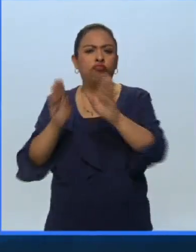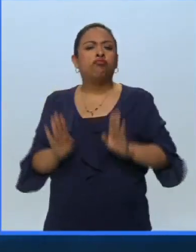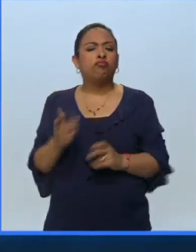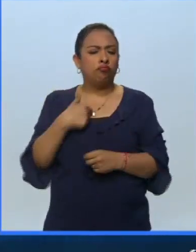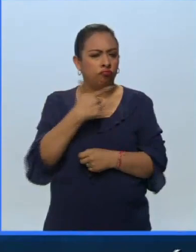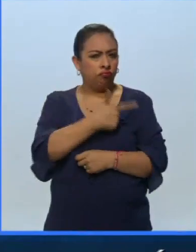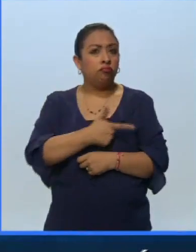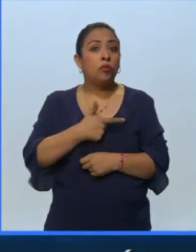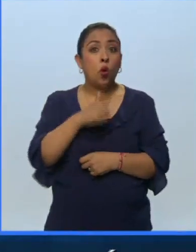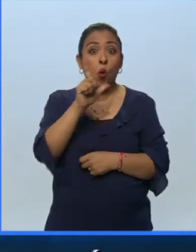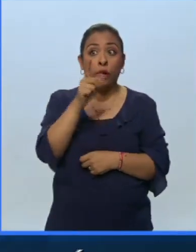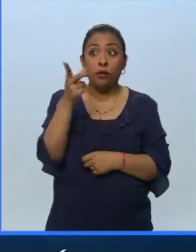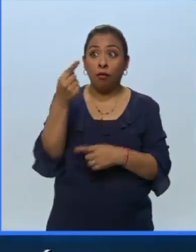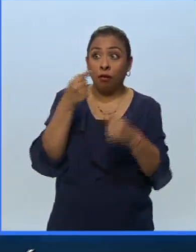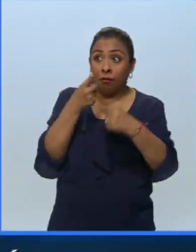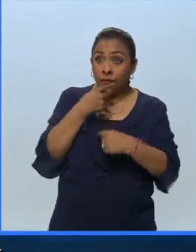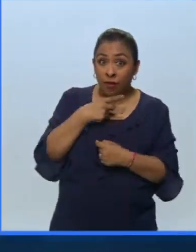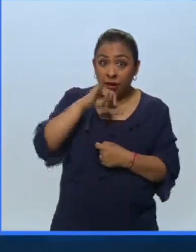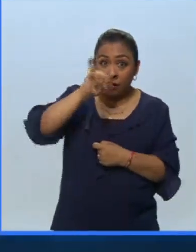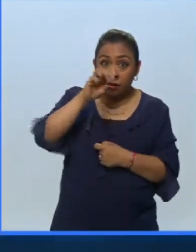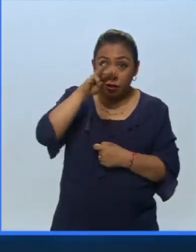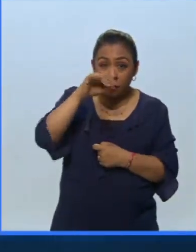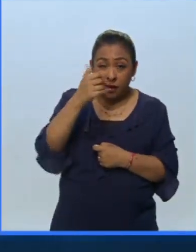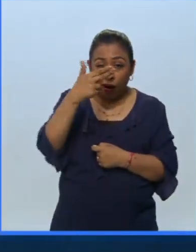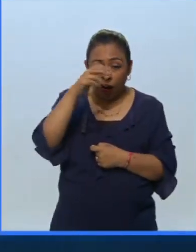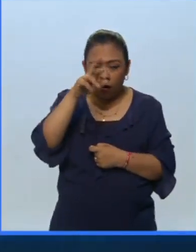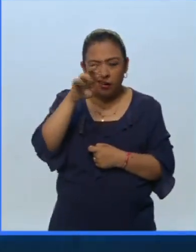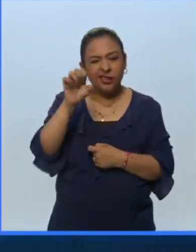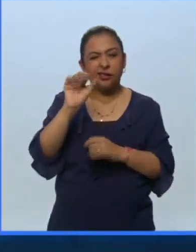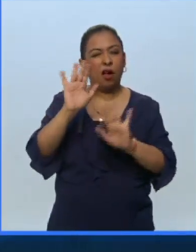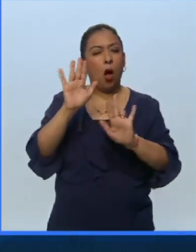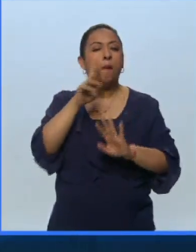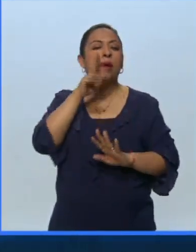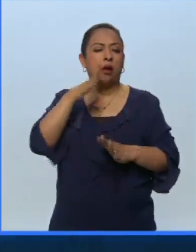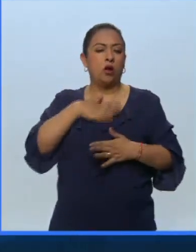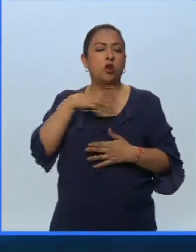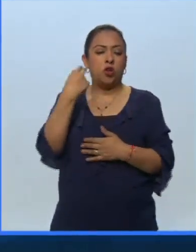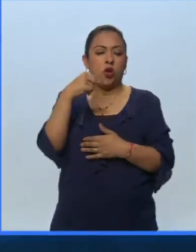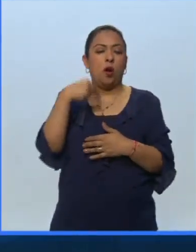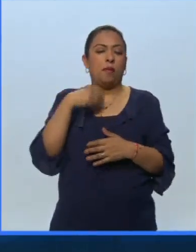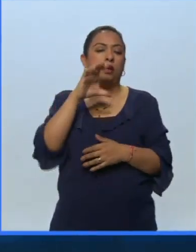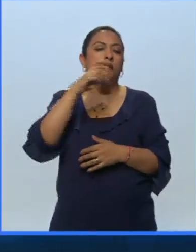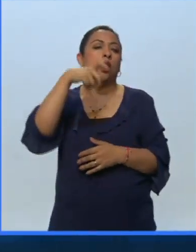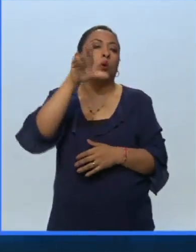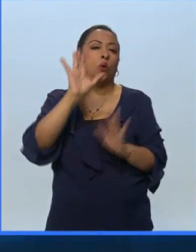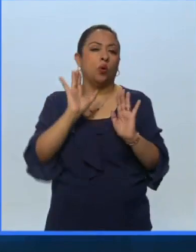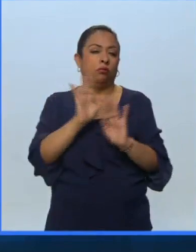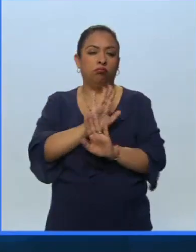y respeto a Jimmy Hendrix, pero prefiero mi nombre, Sekú, Fiaté.